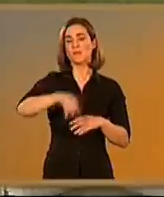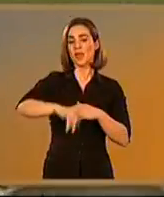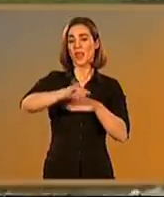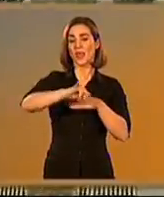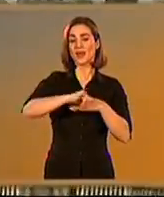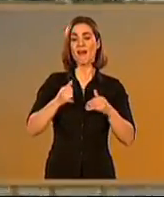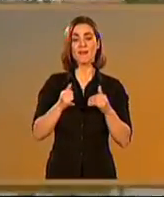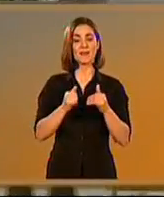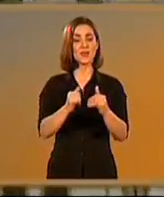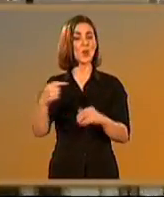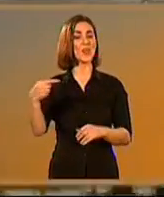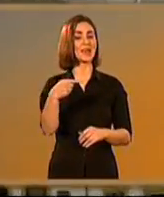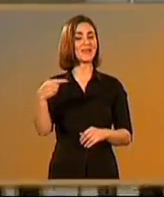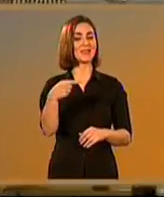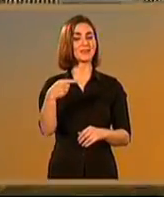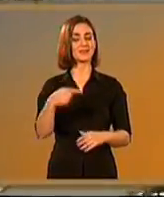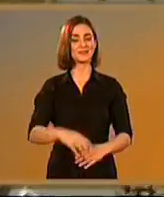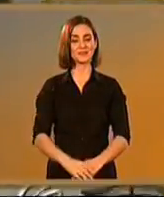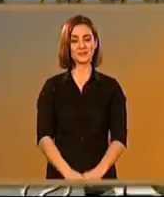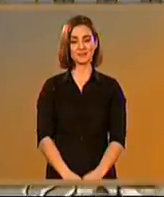por todos los pueblos que habitaron la zona.